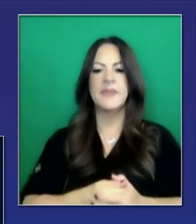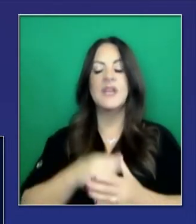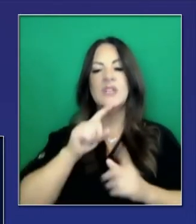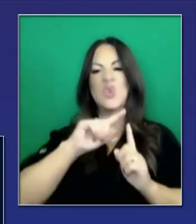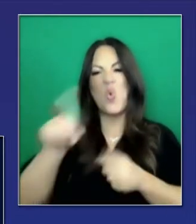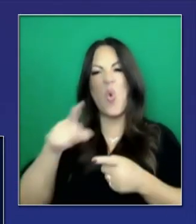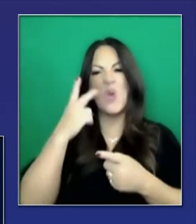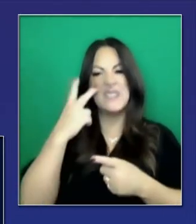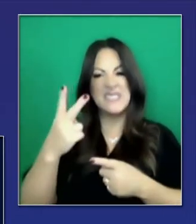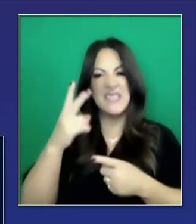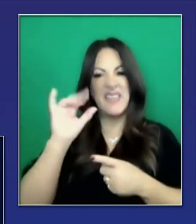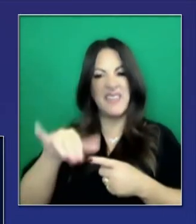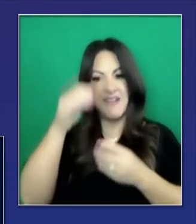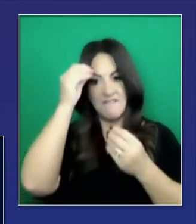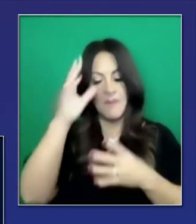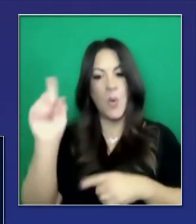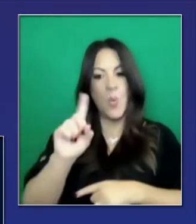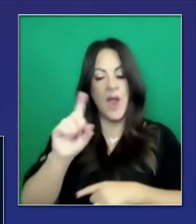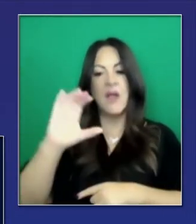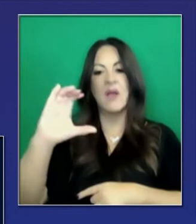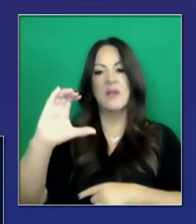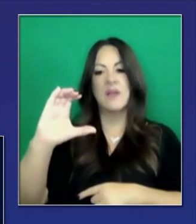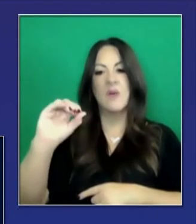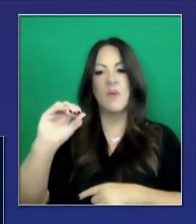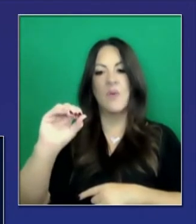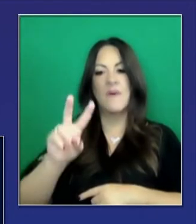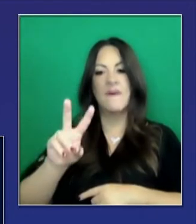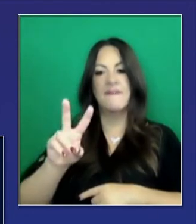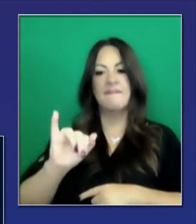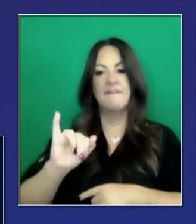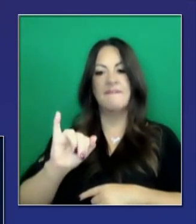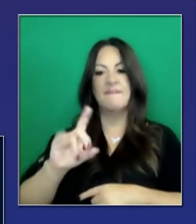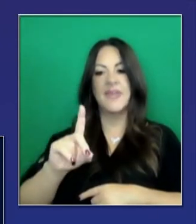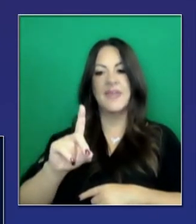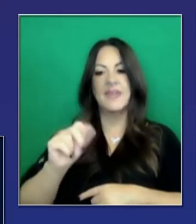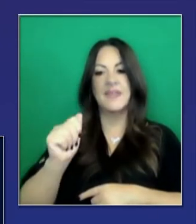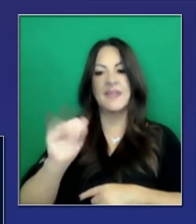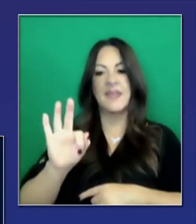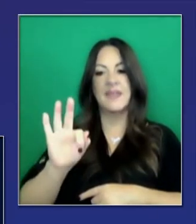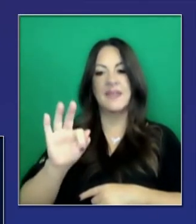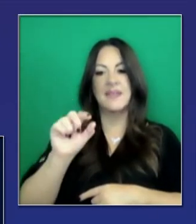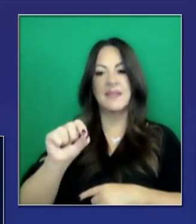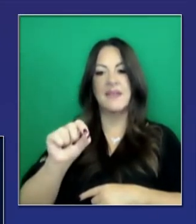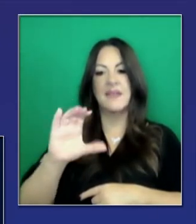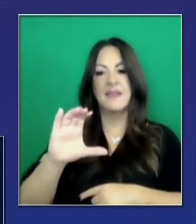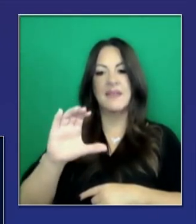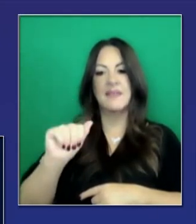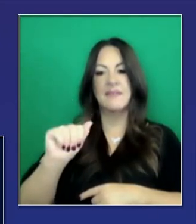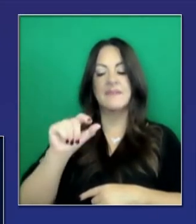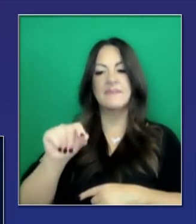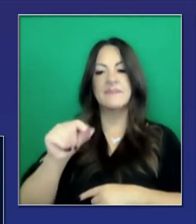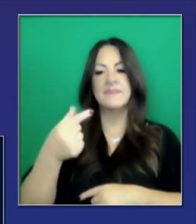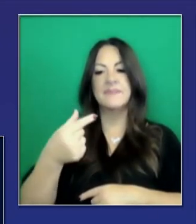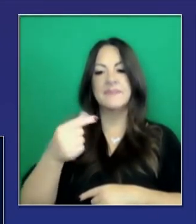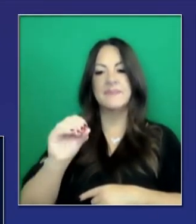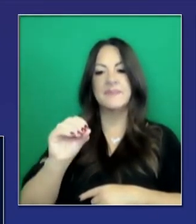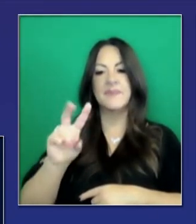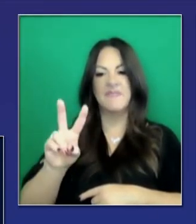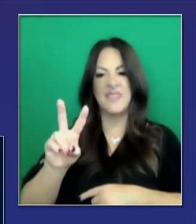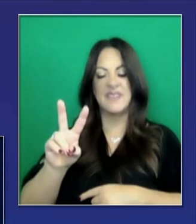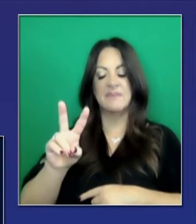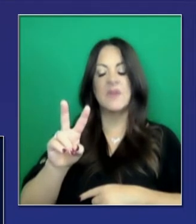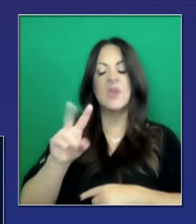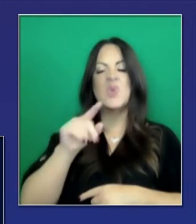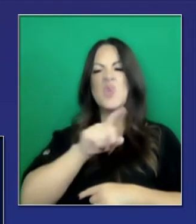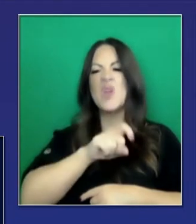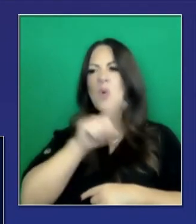.ca.gov. COVID-19 está en la pantalla.ca.gov. Y usted verá cuáles